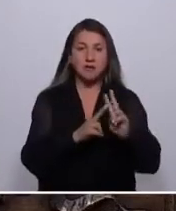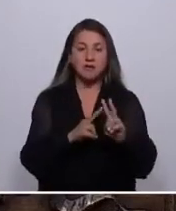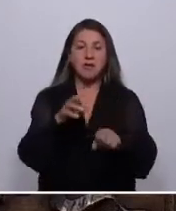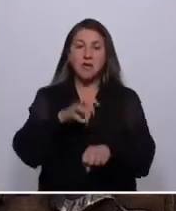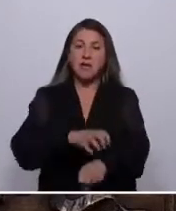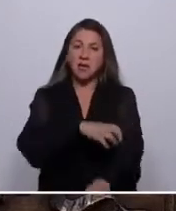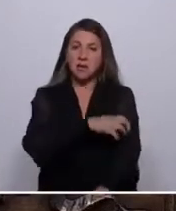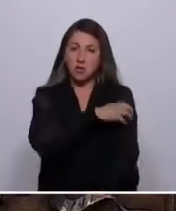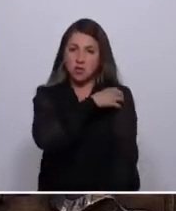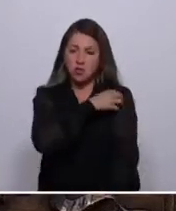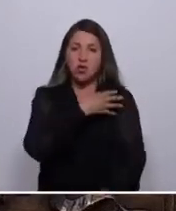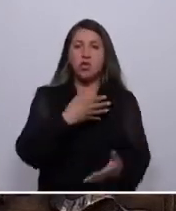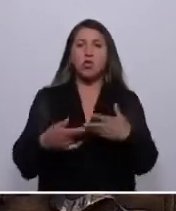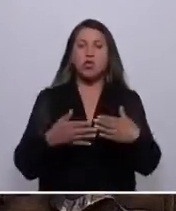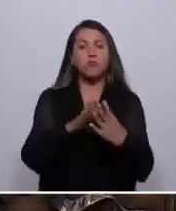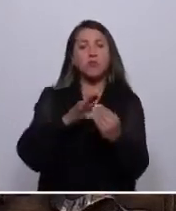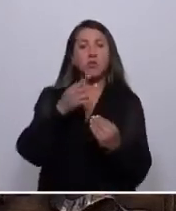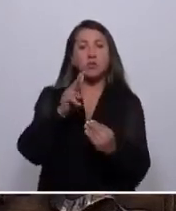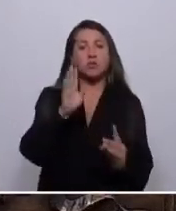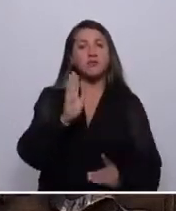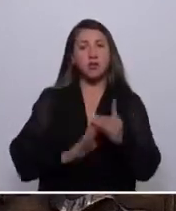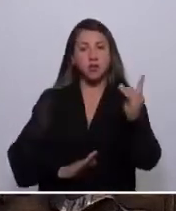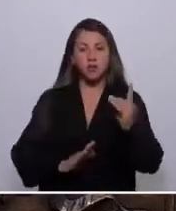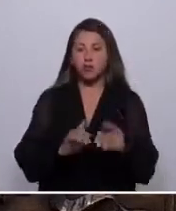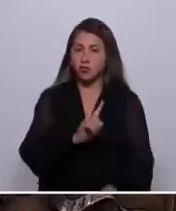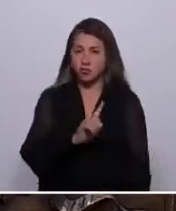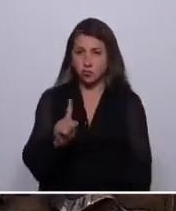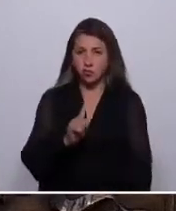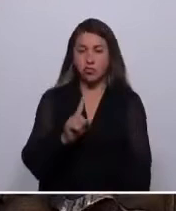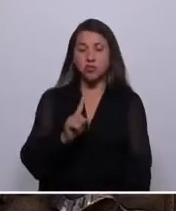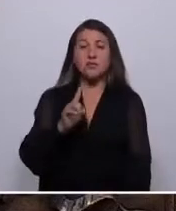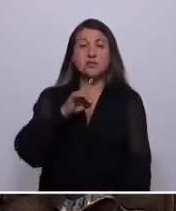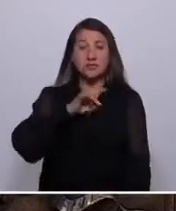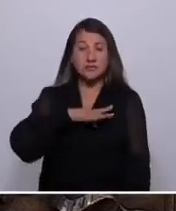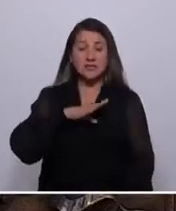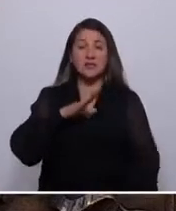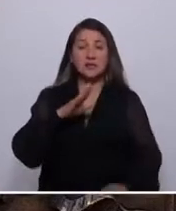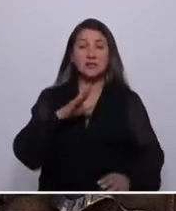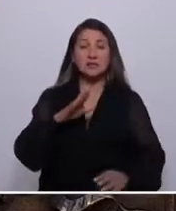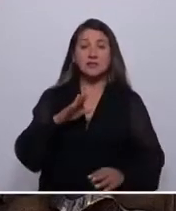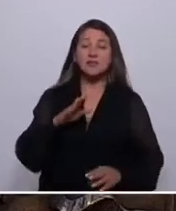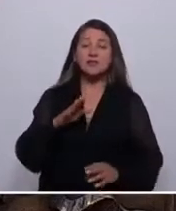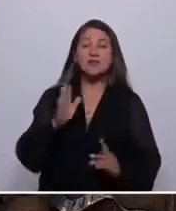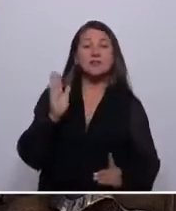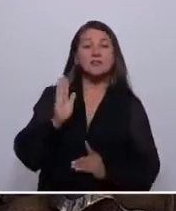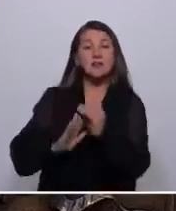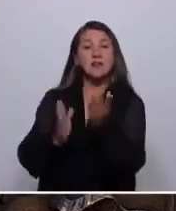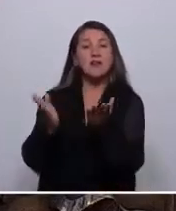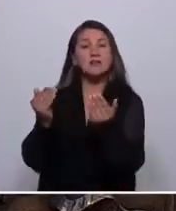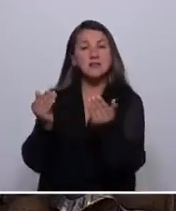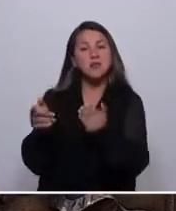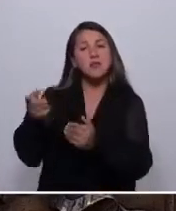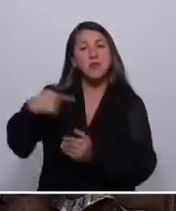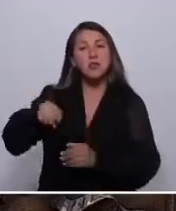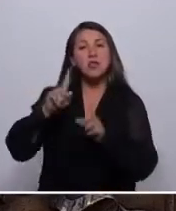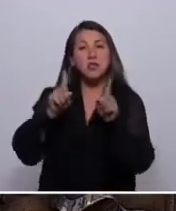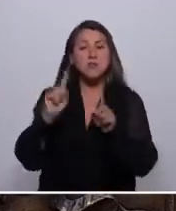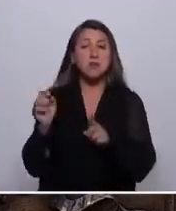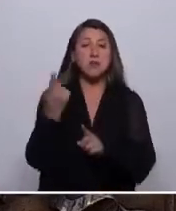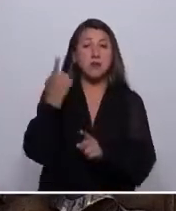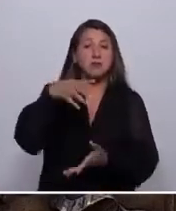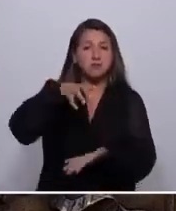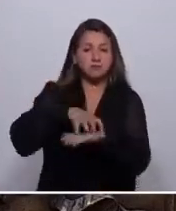y cuál será su modelo de desarrollo. Chile no será desarrollado si no es esencialmente descentralizado.